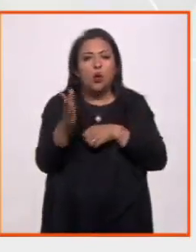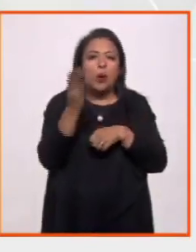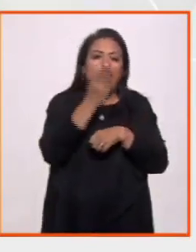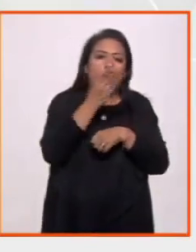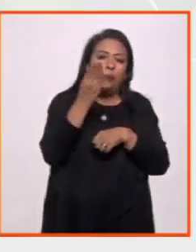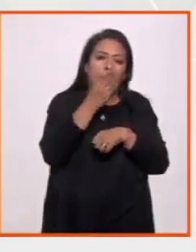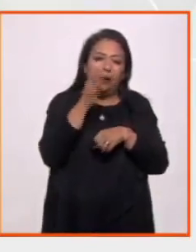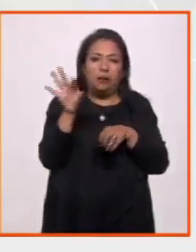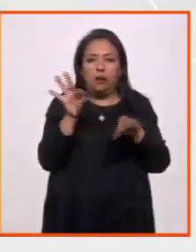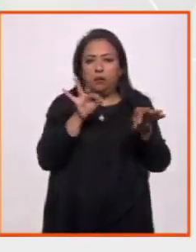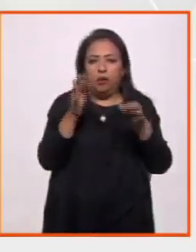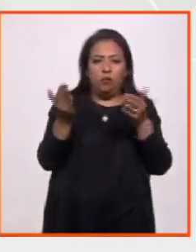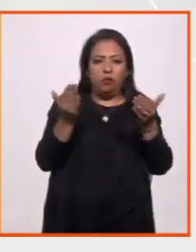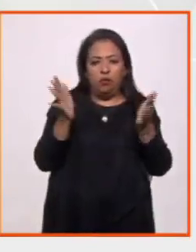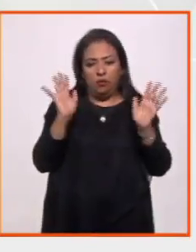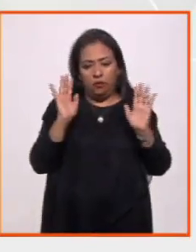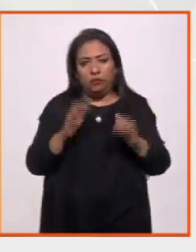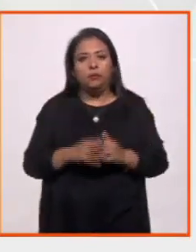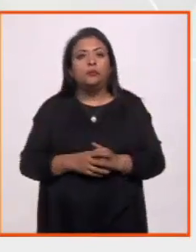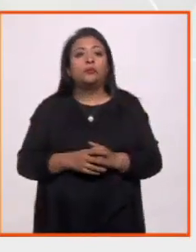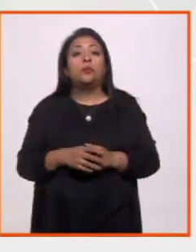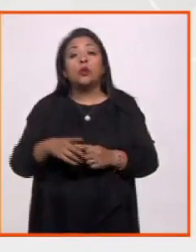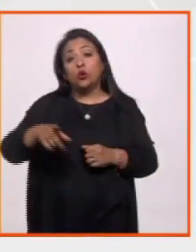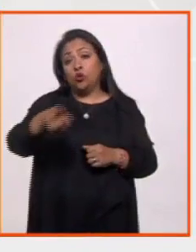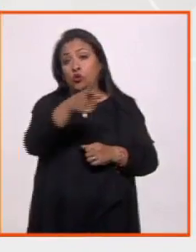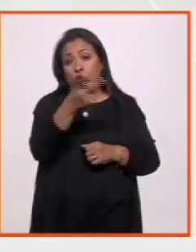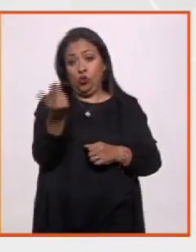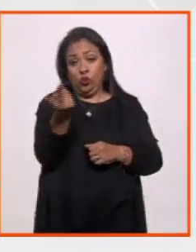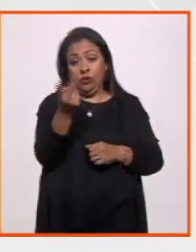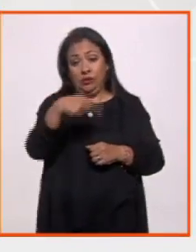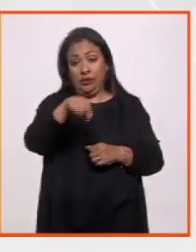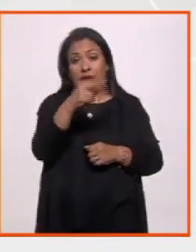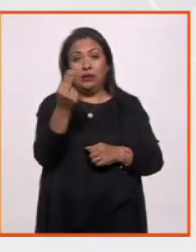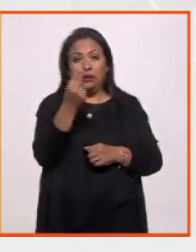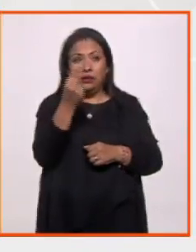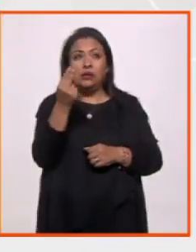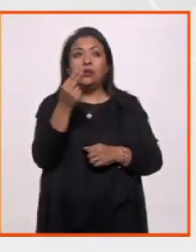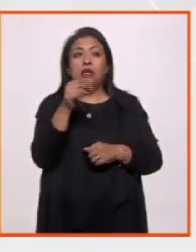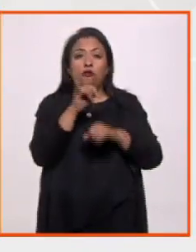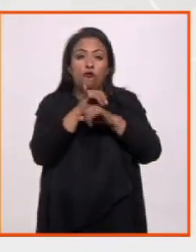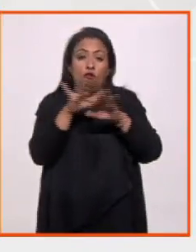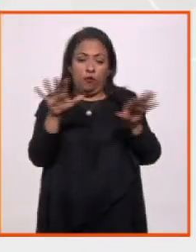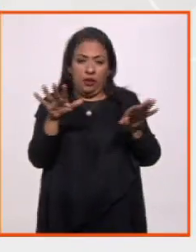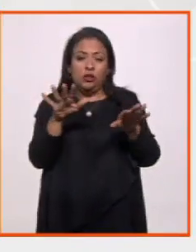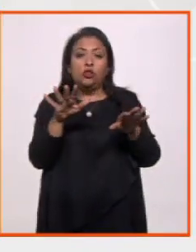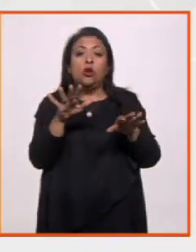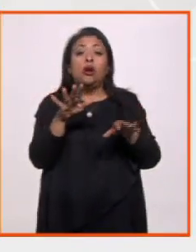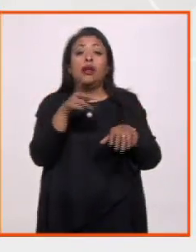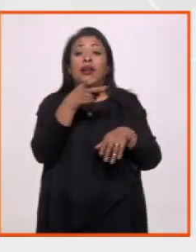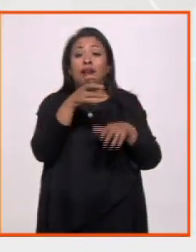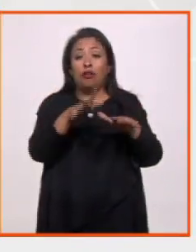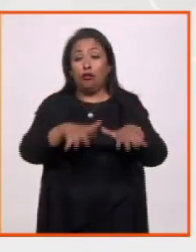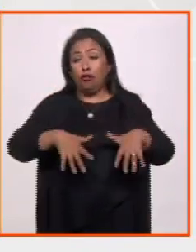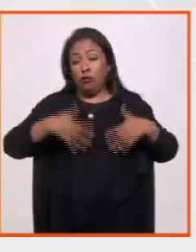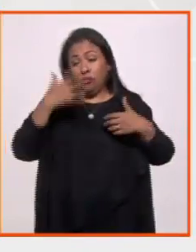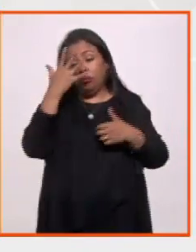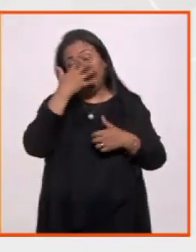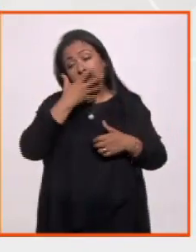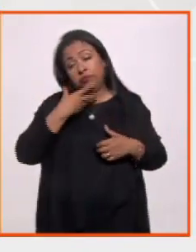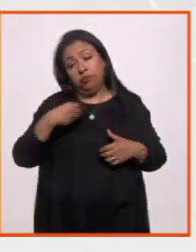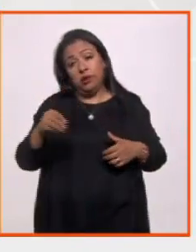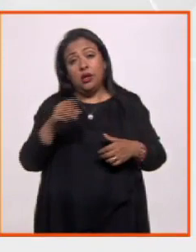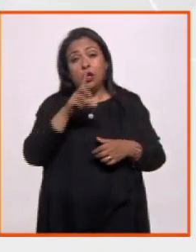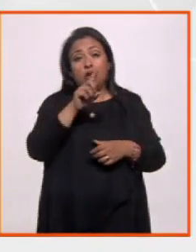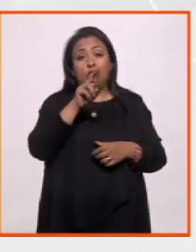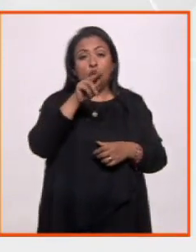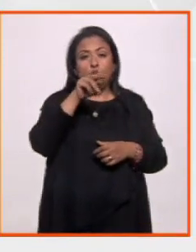mía. De qué versión tenga uno. Ahora, ustedes necesitan, sin duda, tener el dato duro, y el dato duro es que este espectáculo fantástico, con